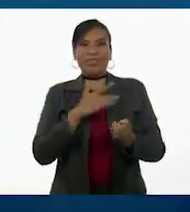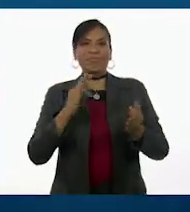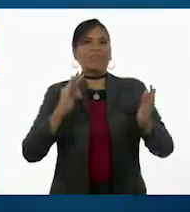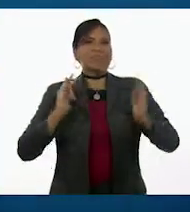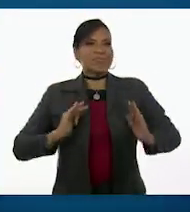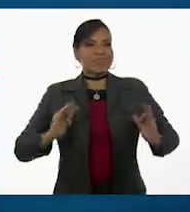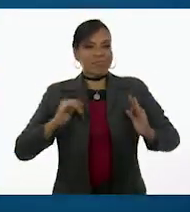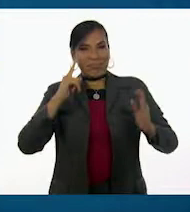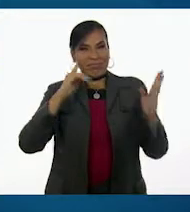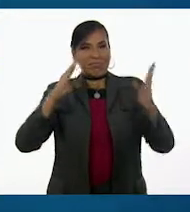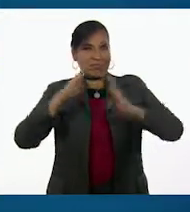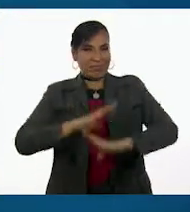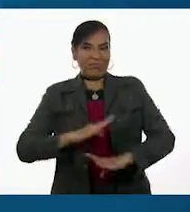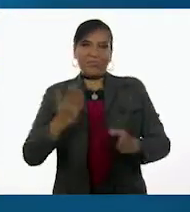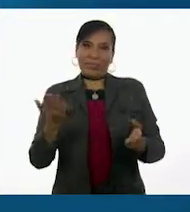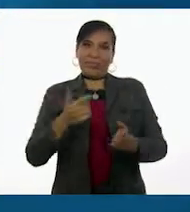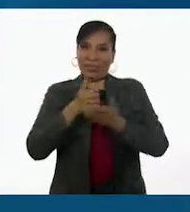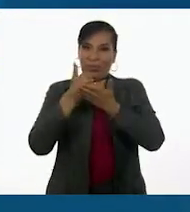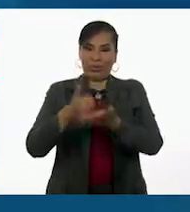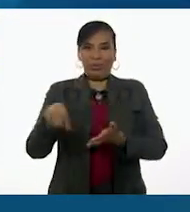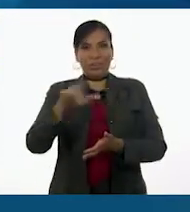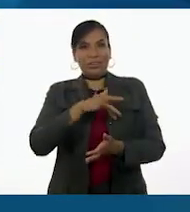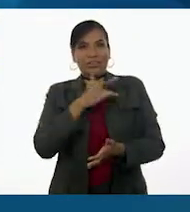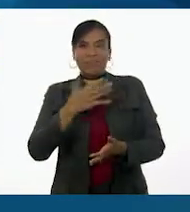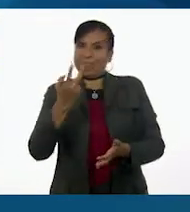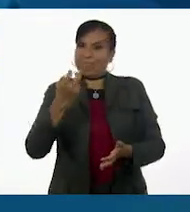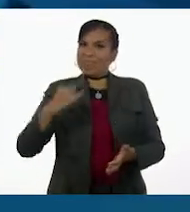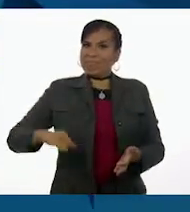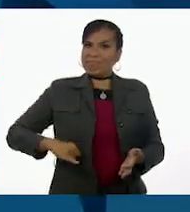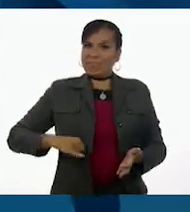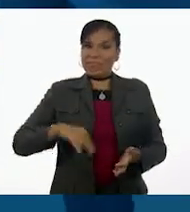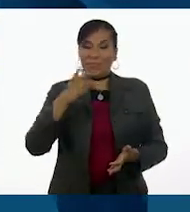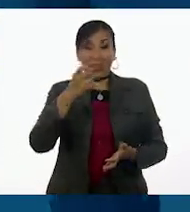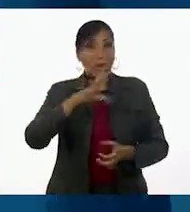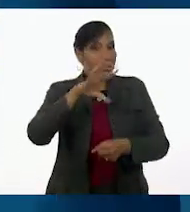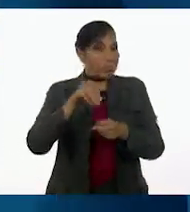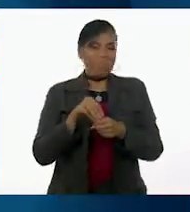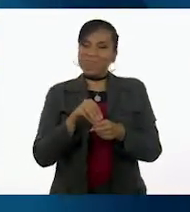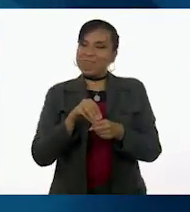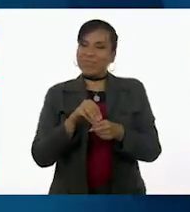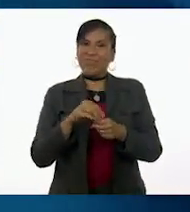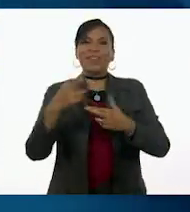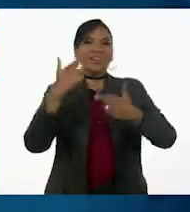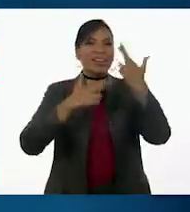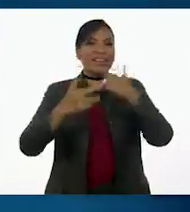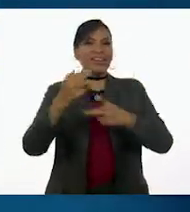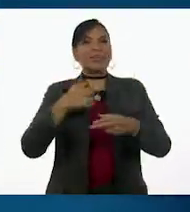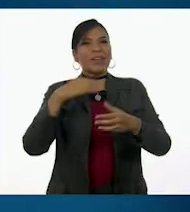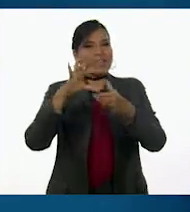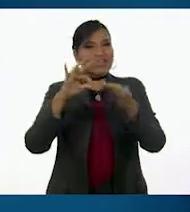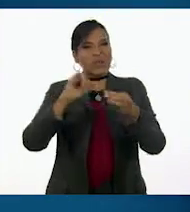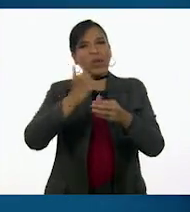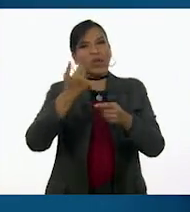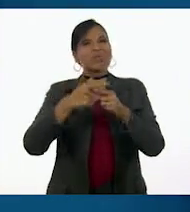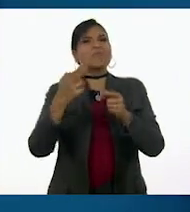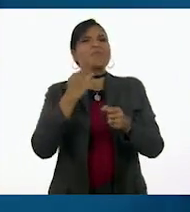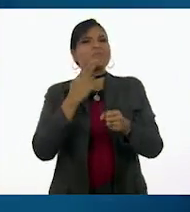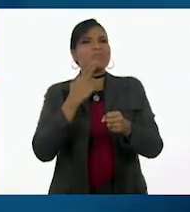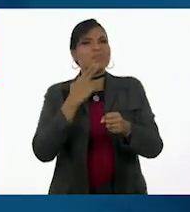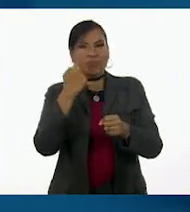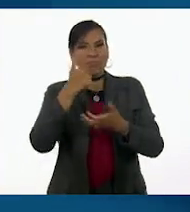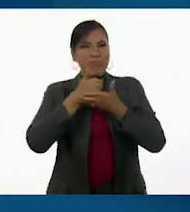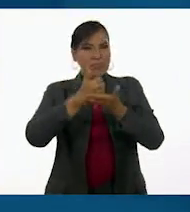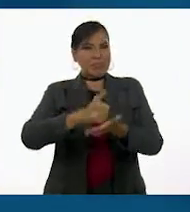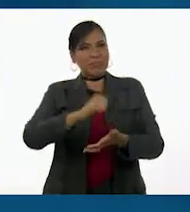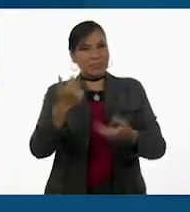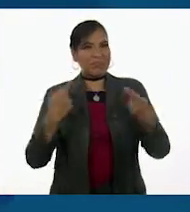tranquilo. ¡Ay! Esto de ayudar se está poniendo interesante. Y eso no es todo. Regresando les cuento algunos otros beneficios que tiene